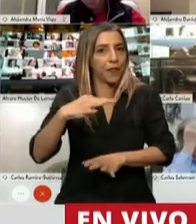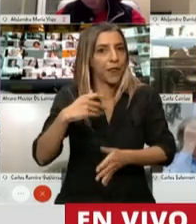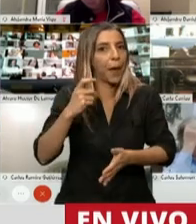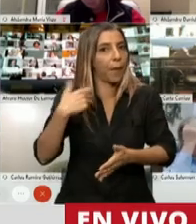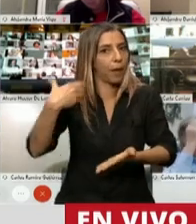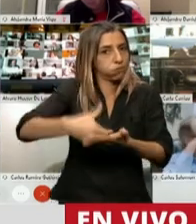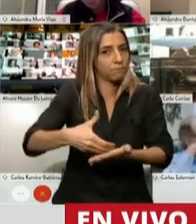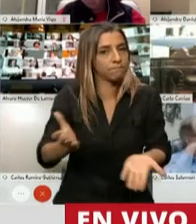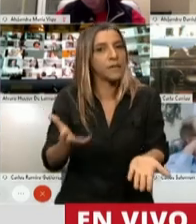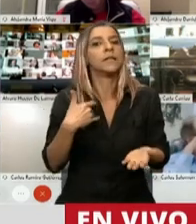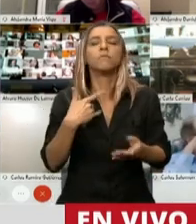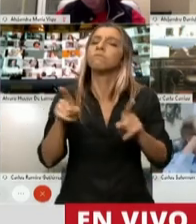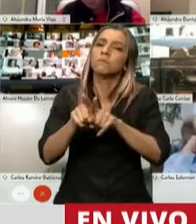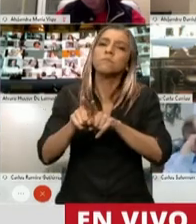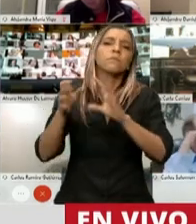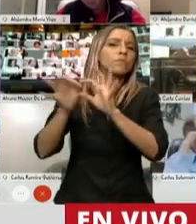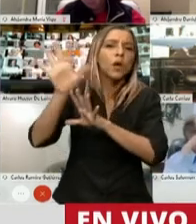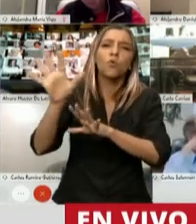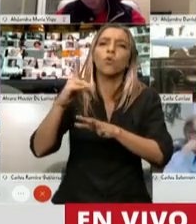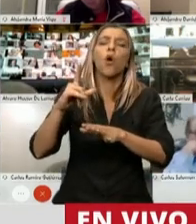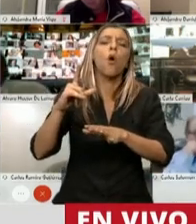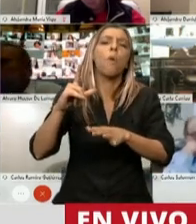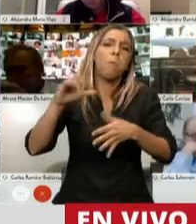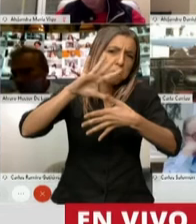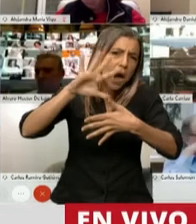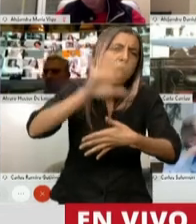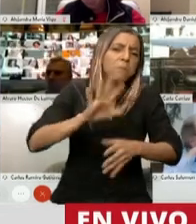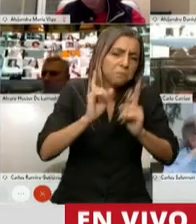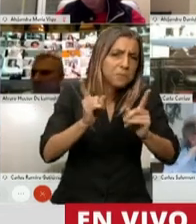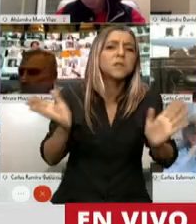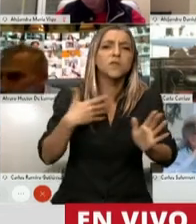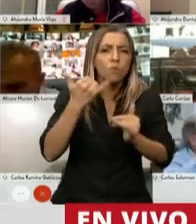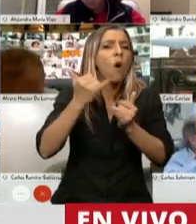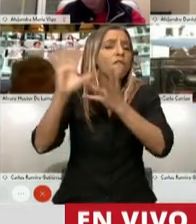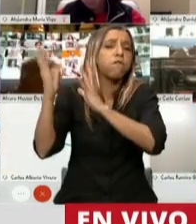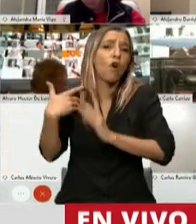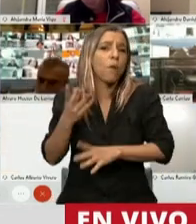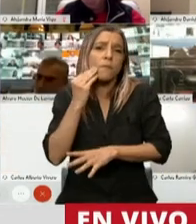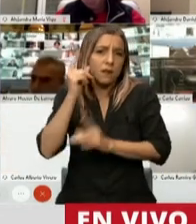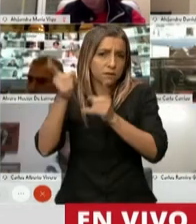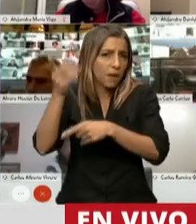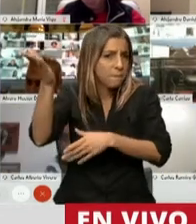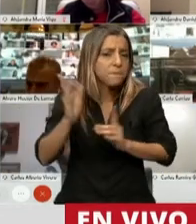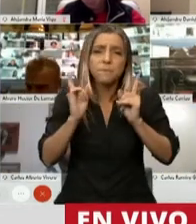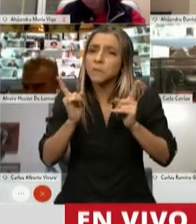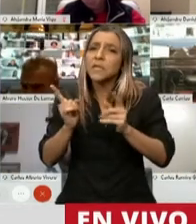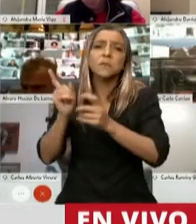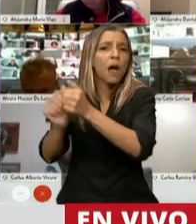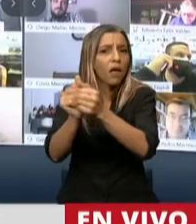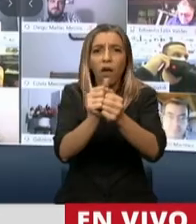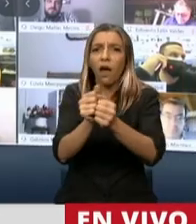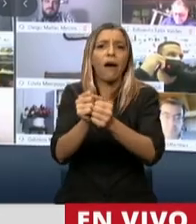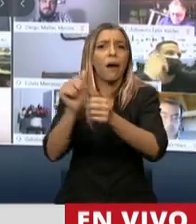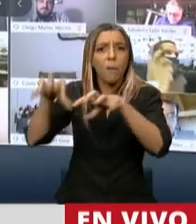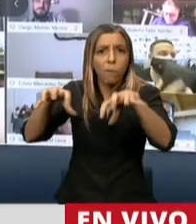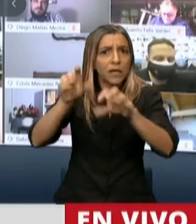viene sellando así en Europa, en muchos países de América, inclusive en los propios Estados Unidos, e inclusive en la misma Inglaterra, con las mismas industrias de sus mismos